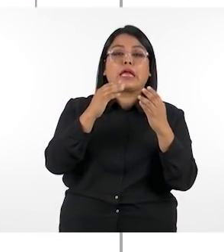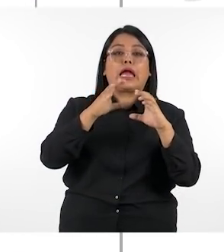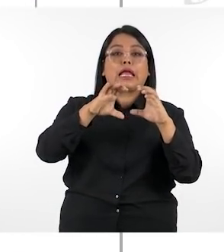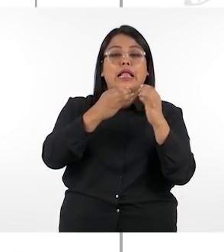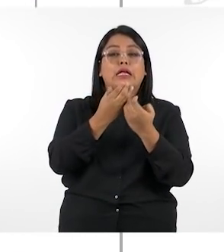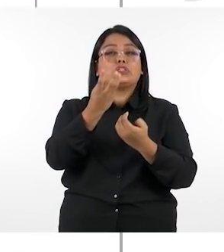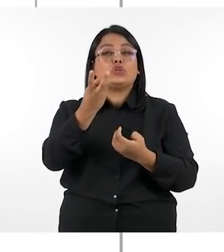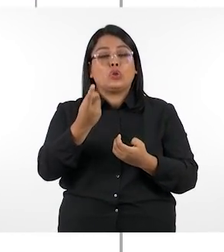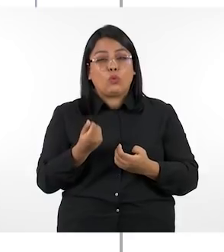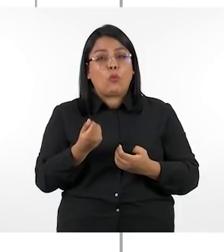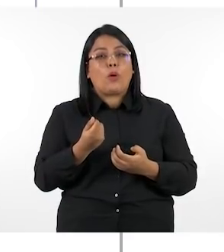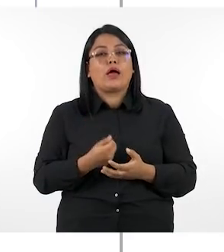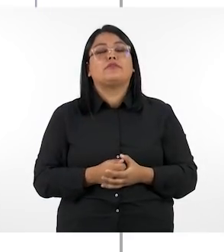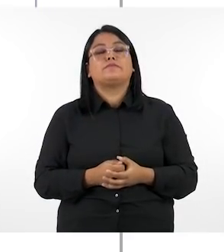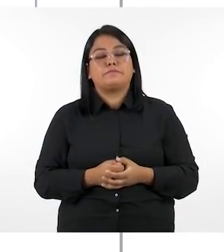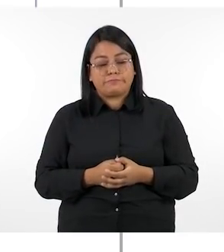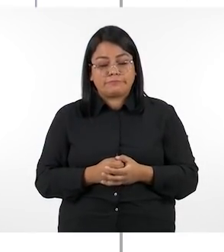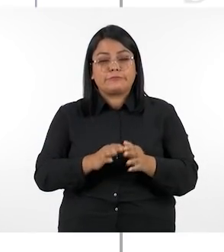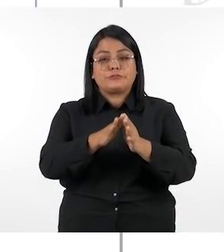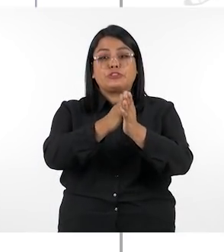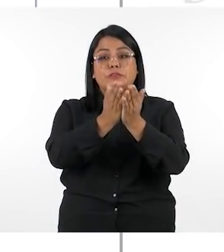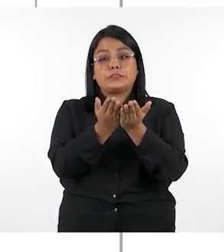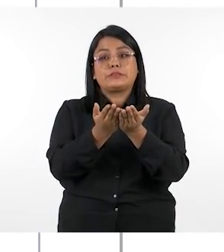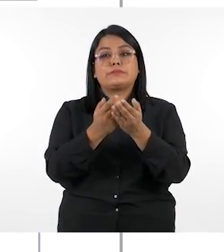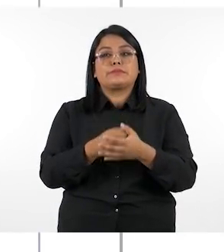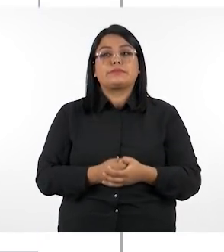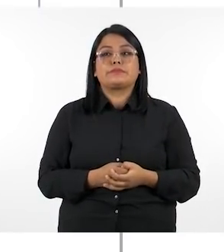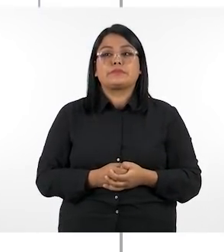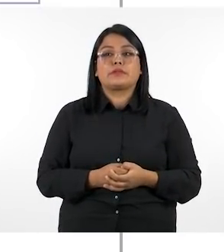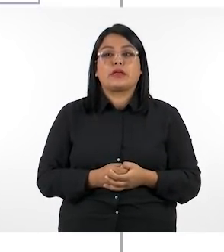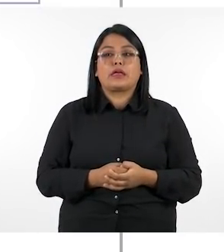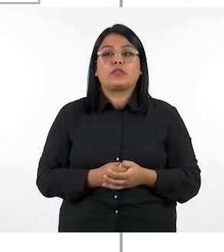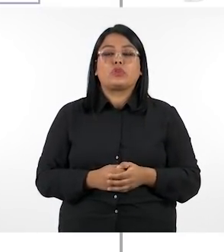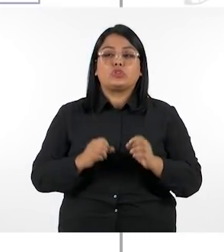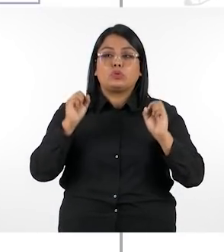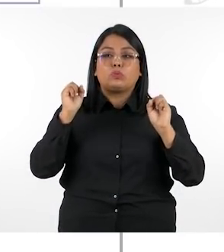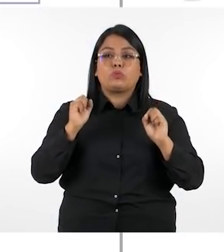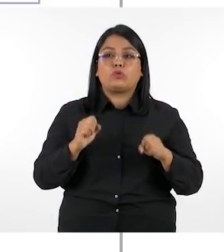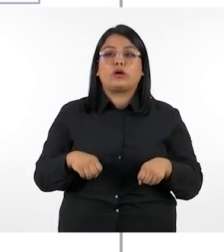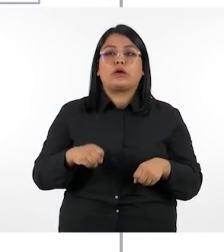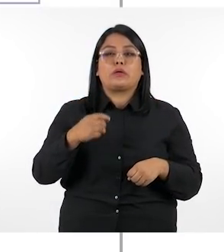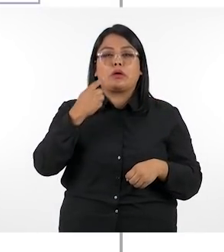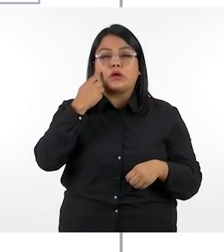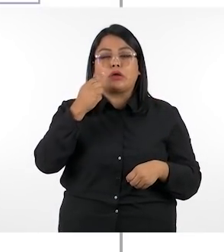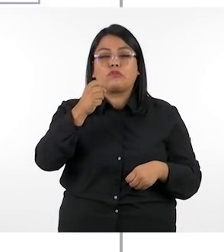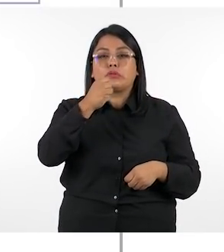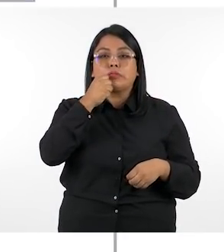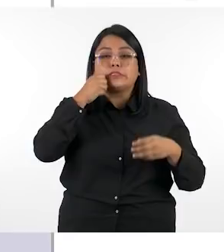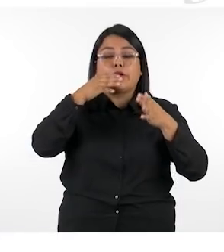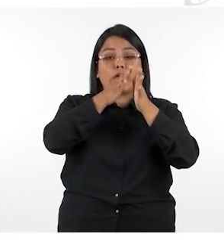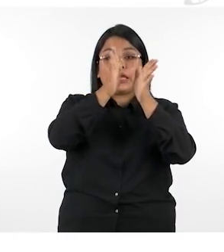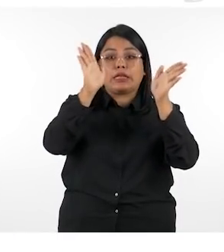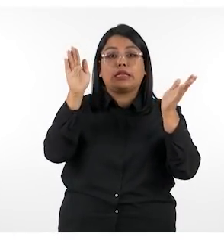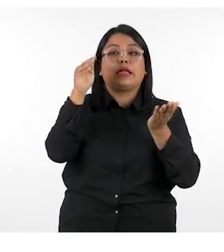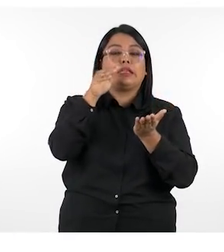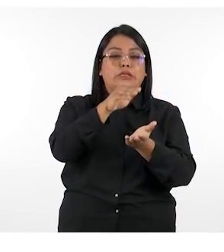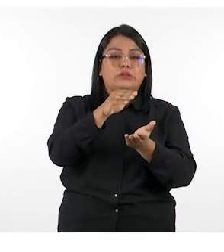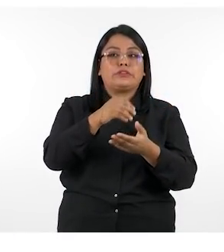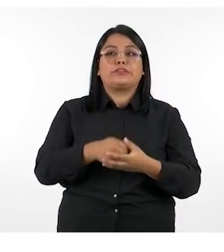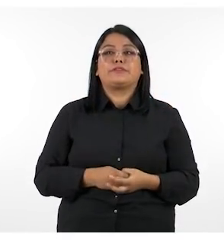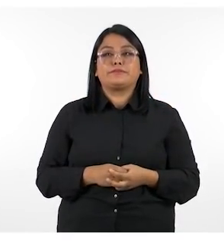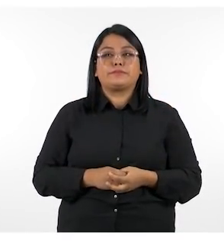clases conforman la unidad del libro de texto correspondiente por lo que puede tener un panorama general de la unidad en cuestión